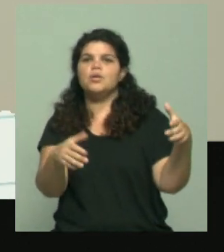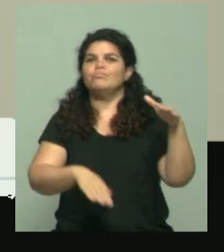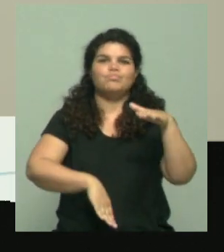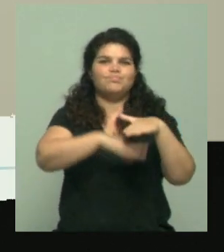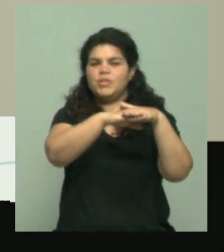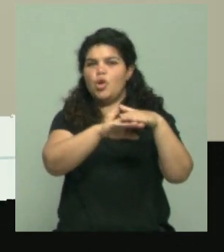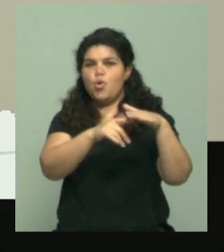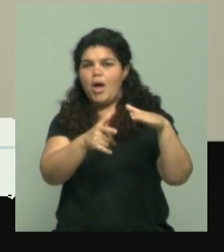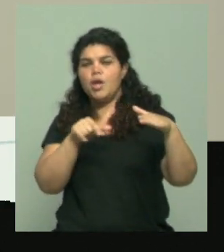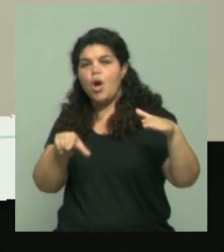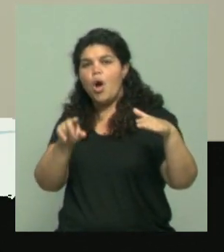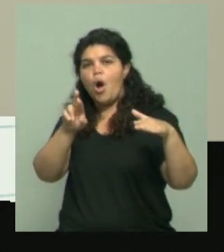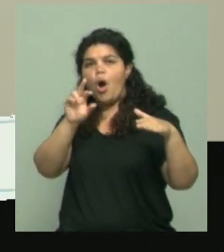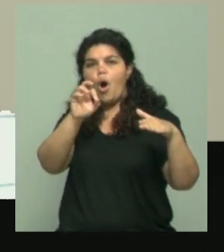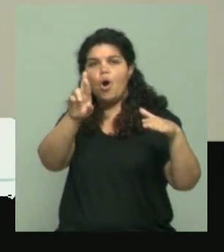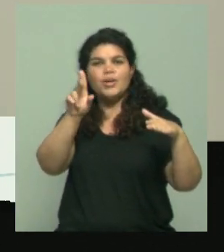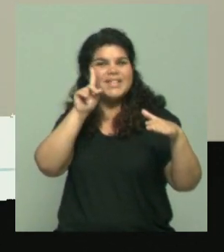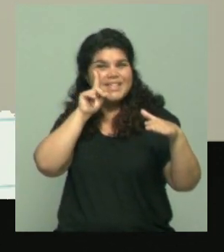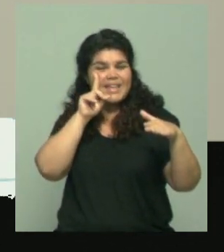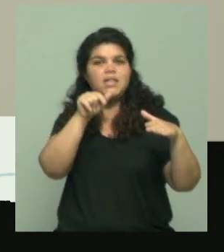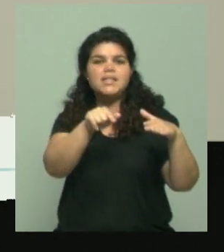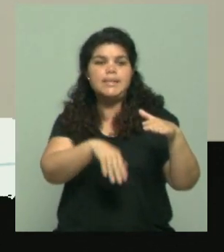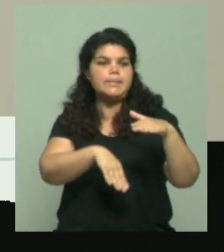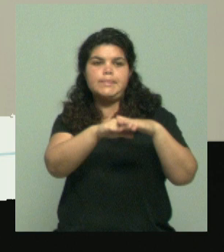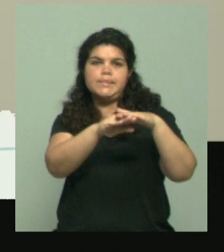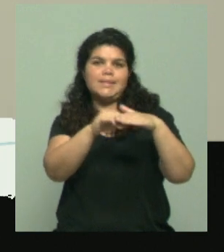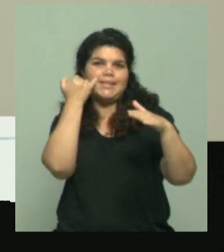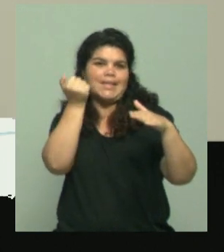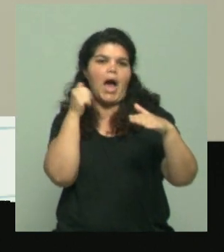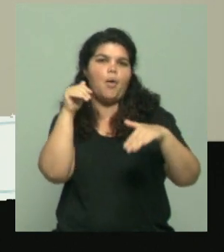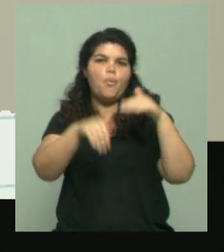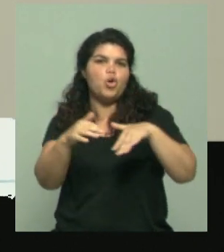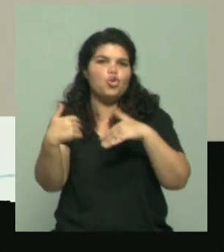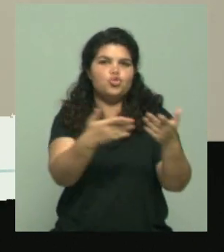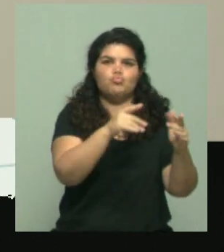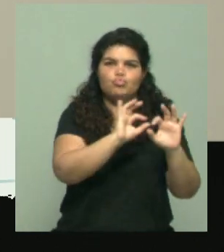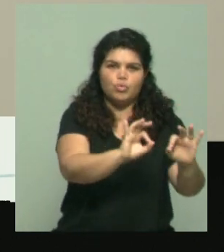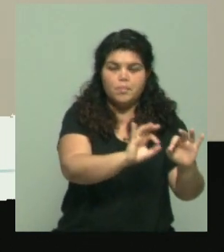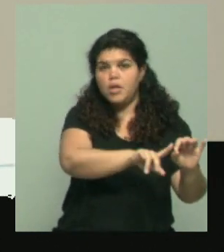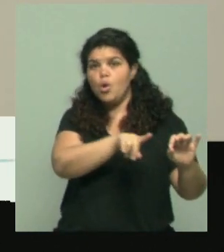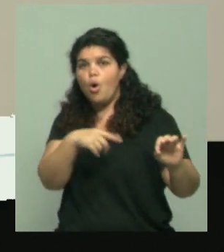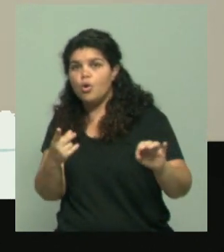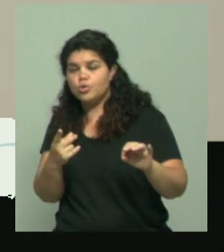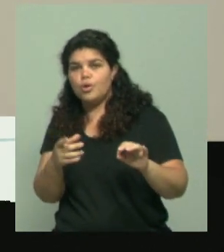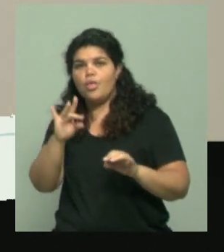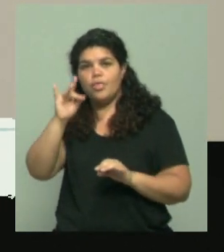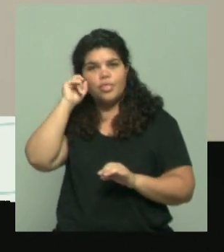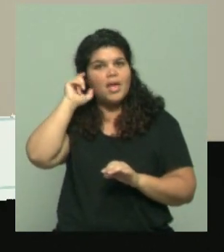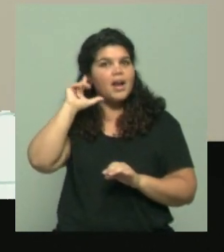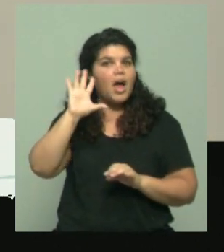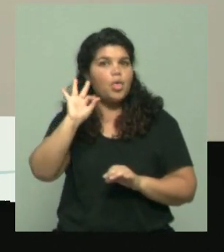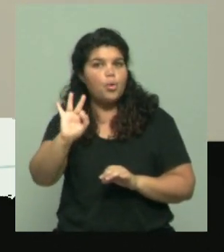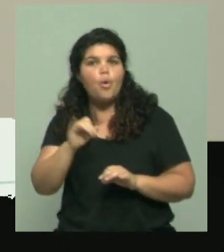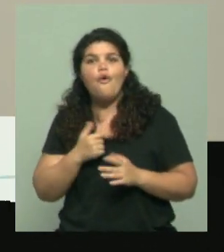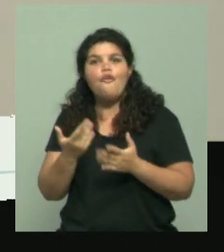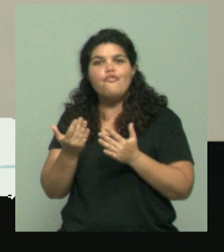Orsi es menor que el de Delgado. Creo que Delgado tiene la capacidad de absorber bastantes votos del partido colorado. Y la diferencia